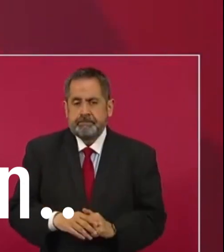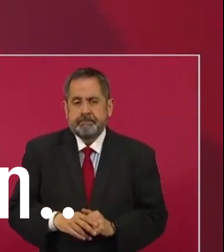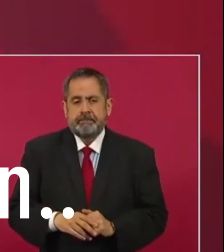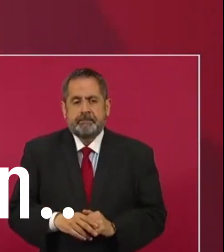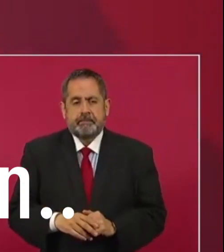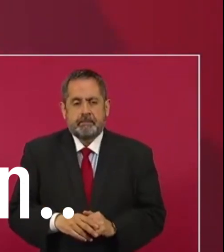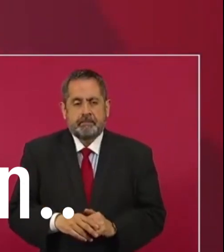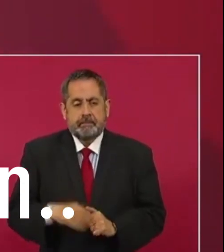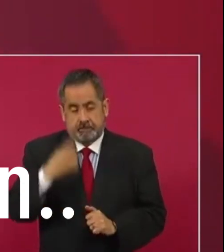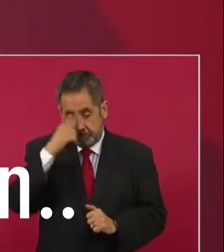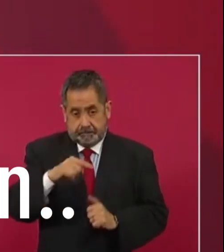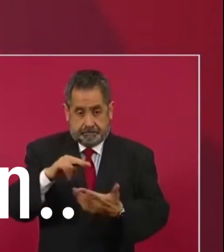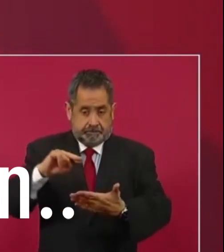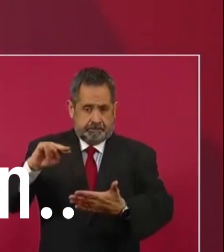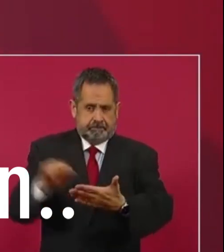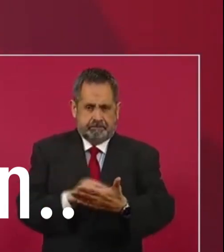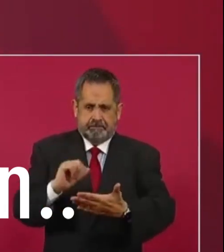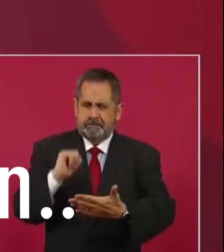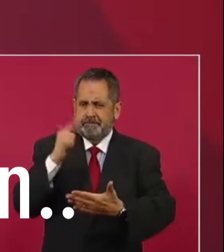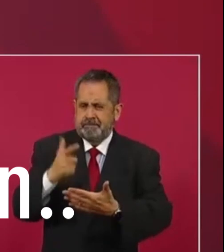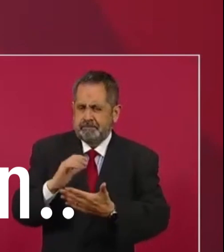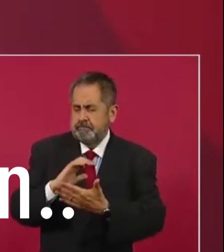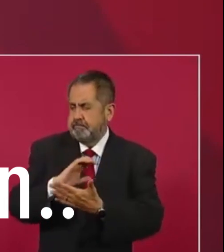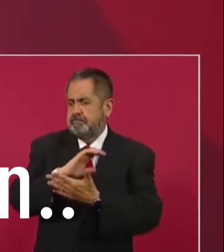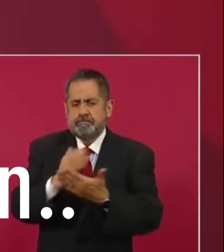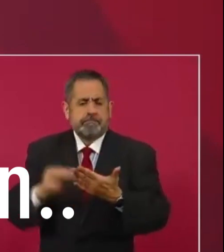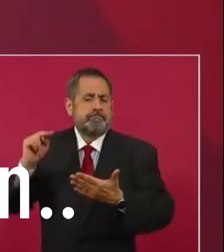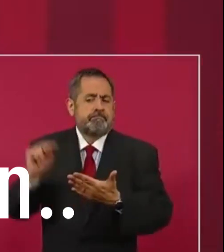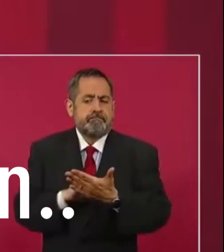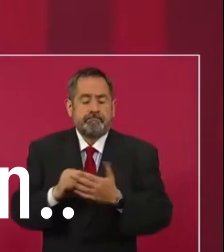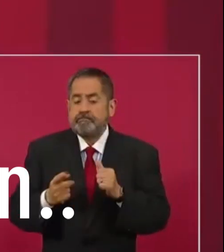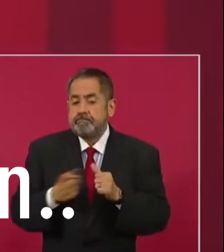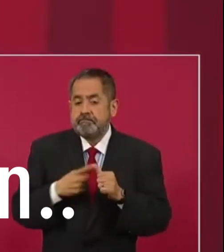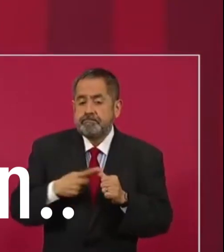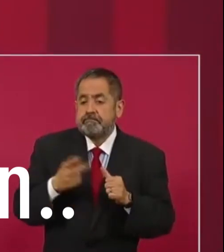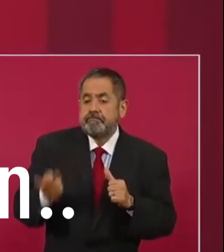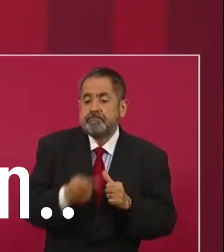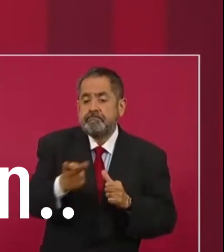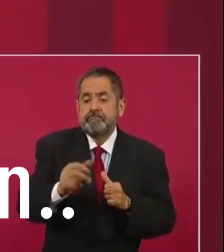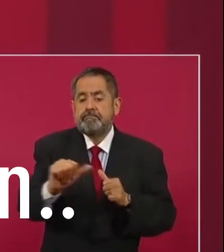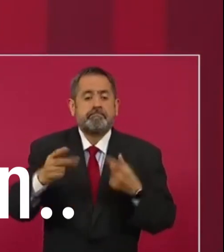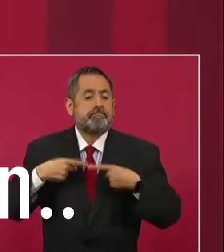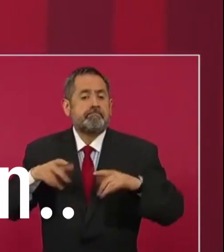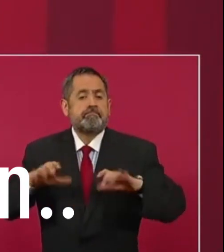que para la firma de cualquier contrato se consulte a los trabajadores,